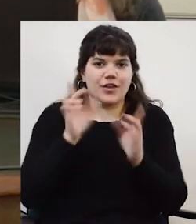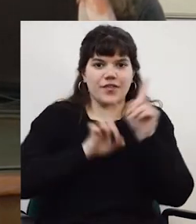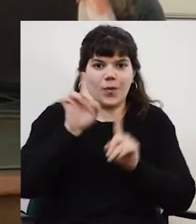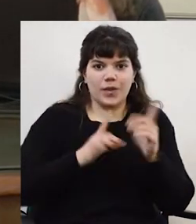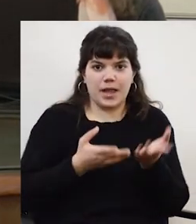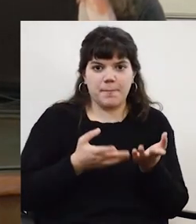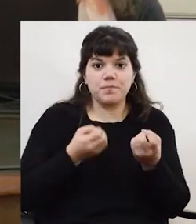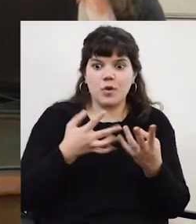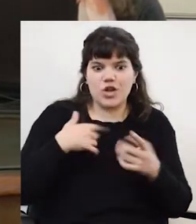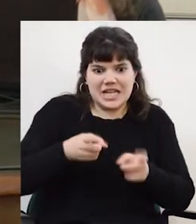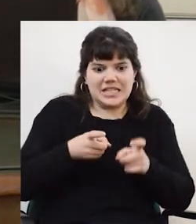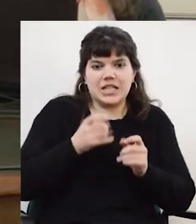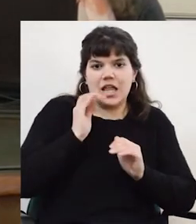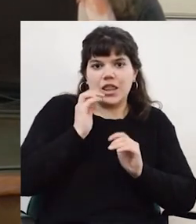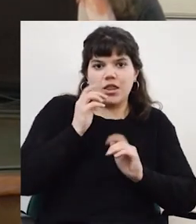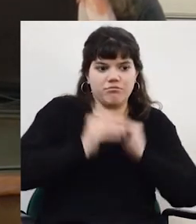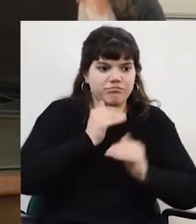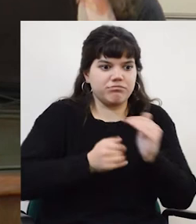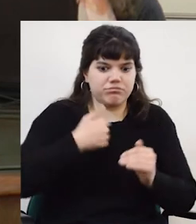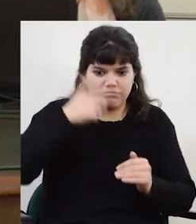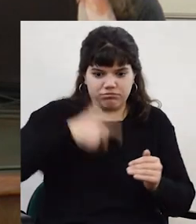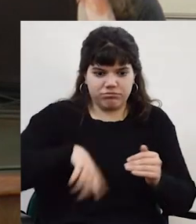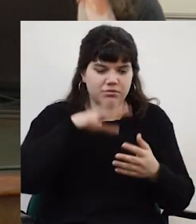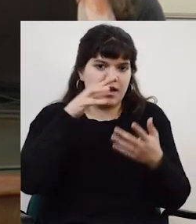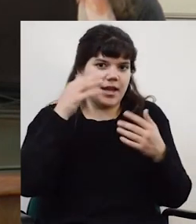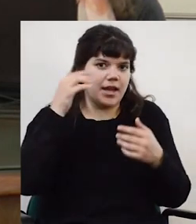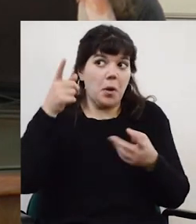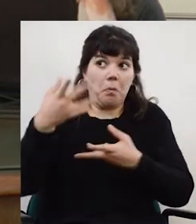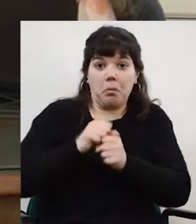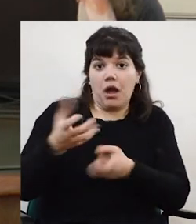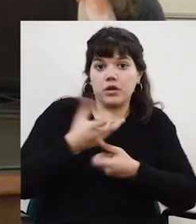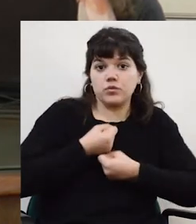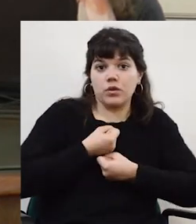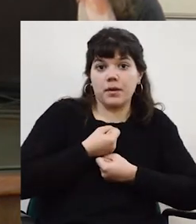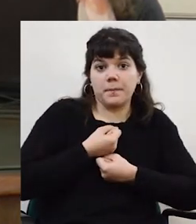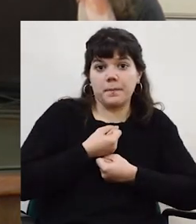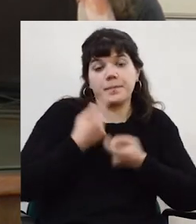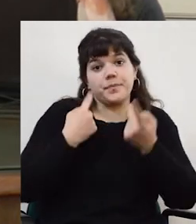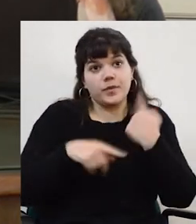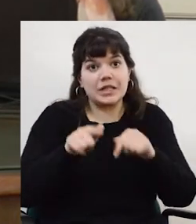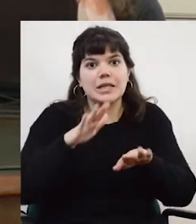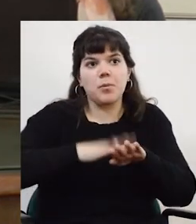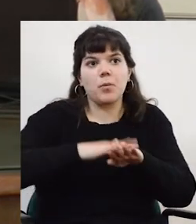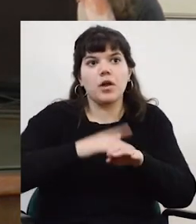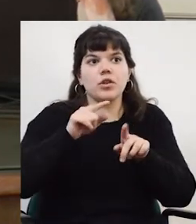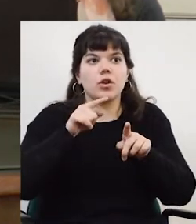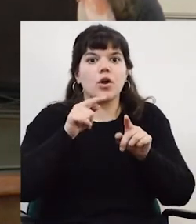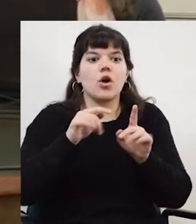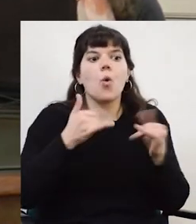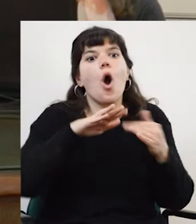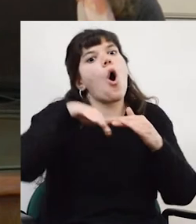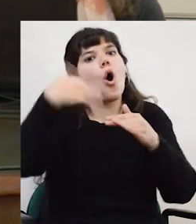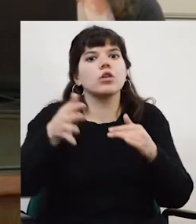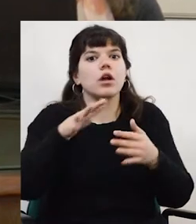necesito formar mi propia masa crítica y vos me podés ayudar. Entonces, ahí ya se puede dar otro